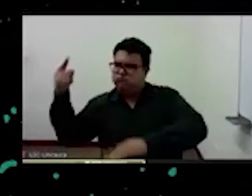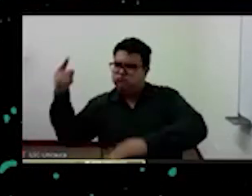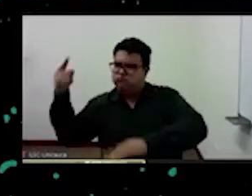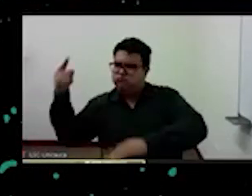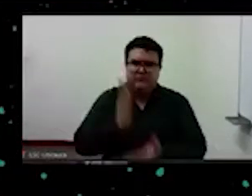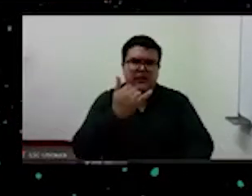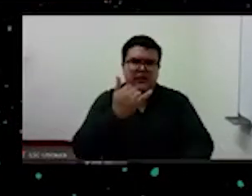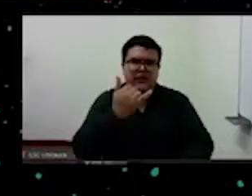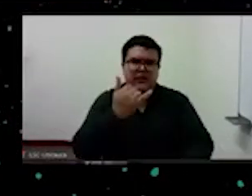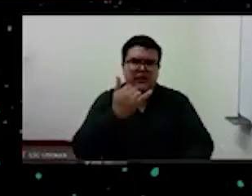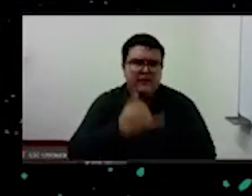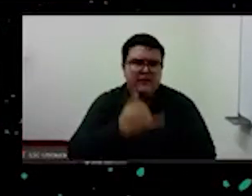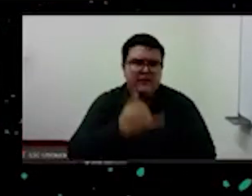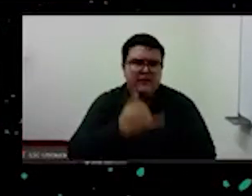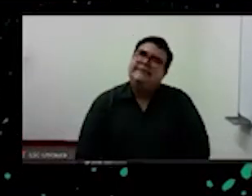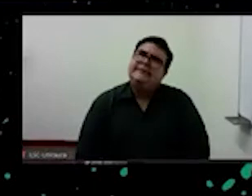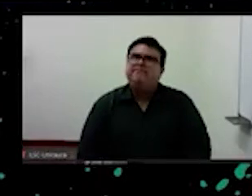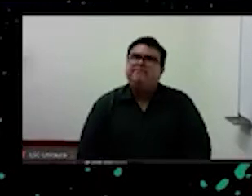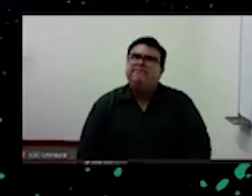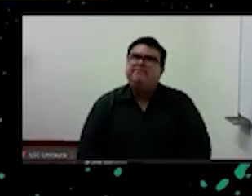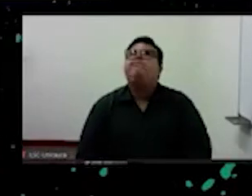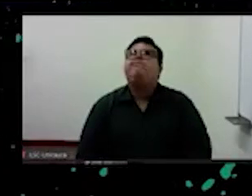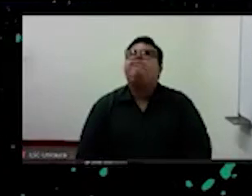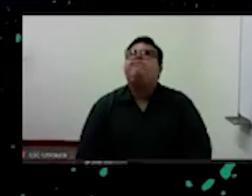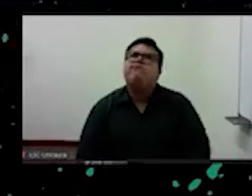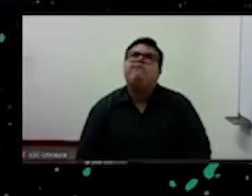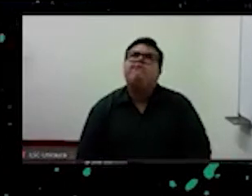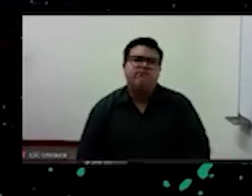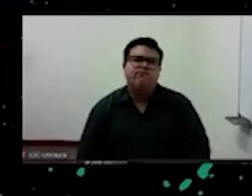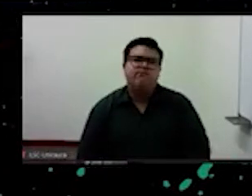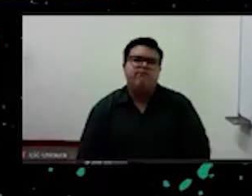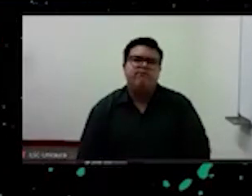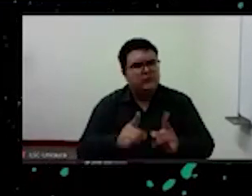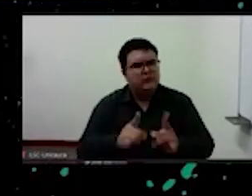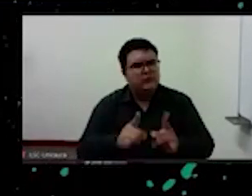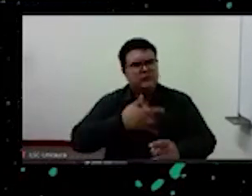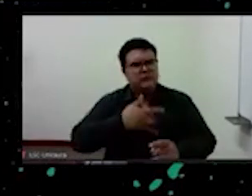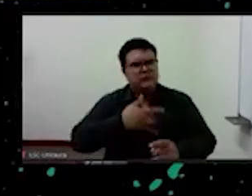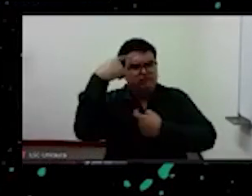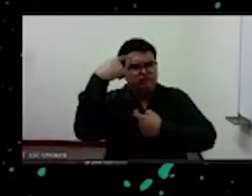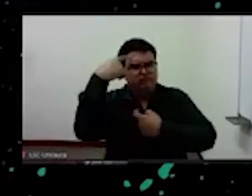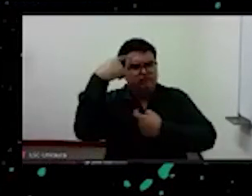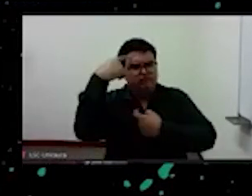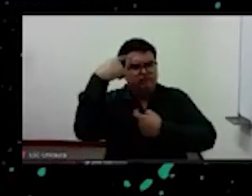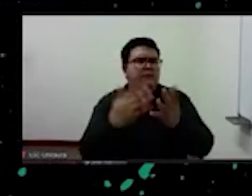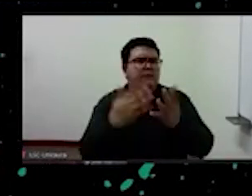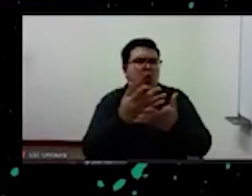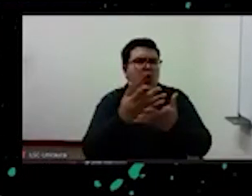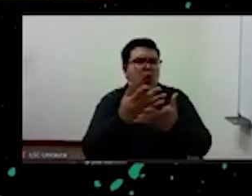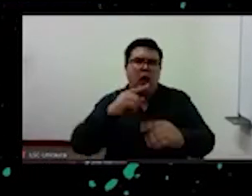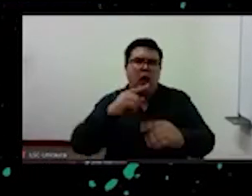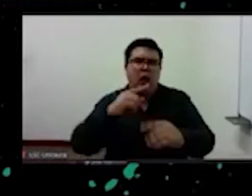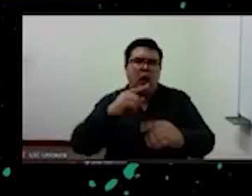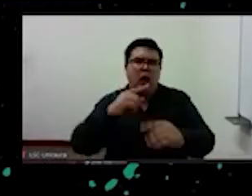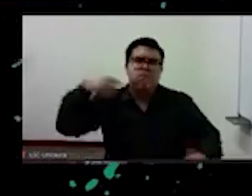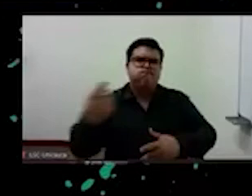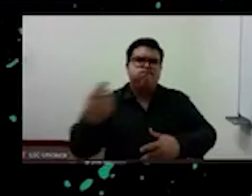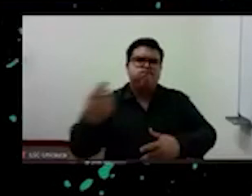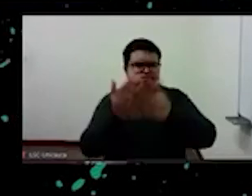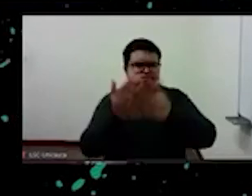claramente en el pensamiento técnico contemporáneo y